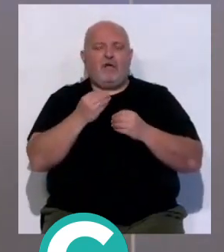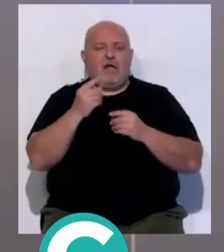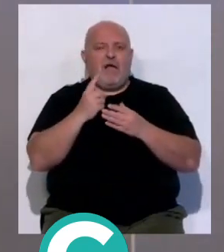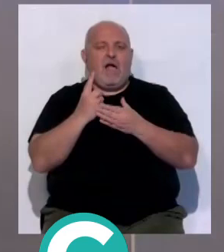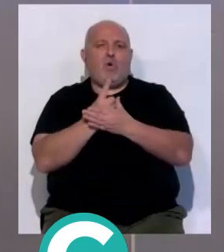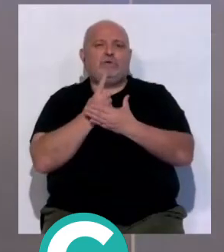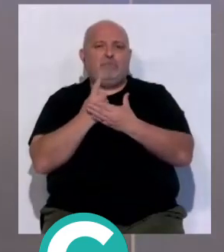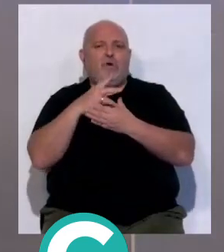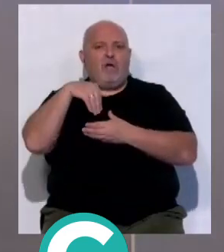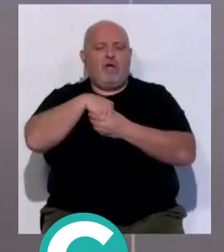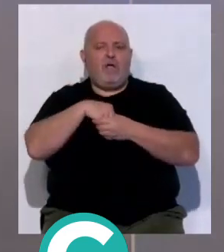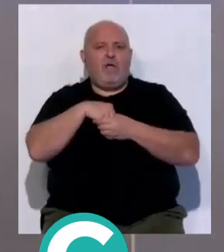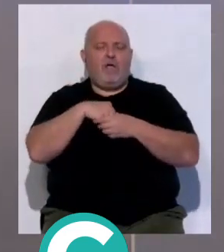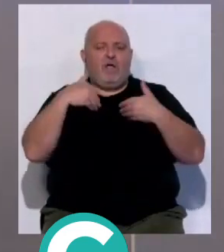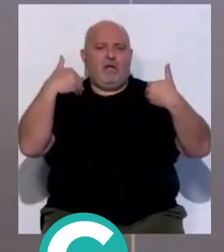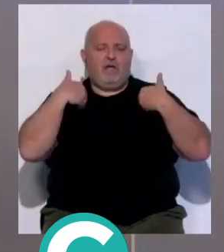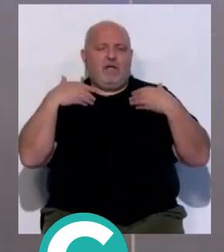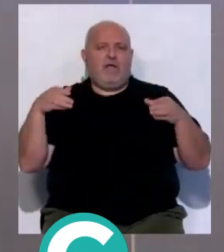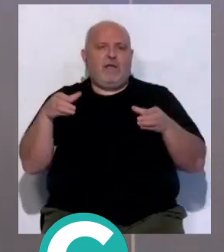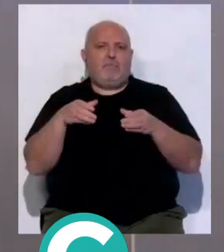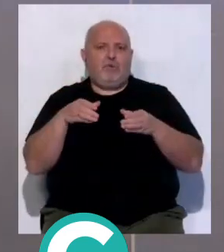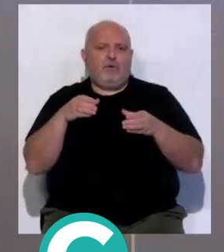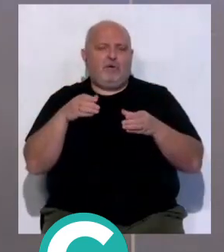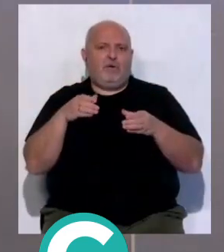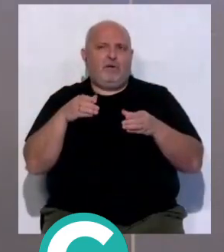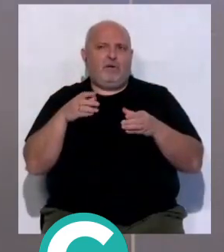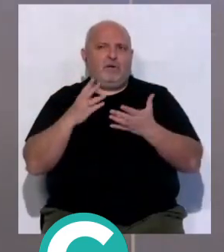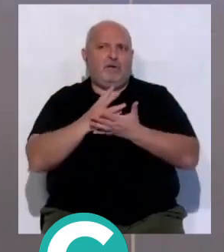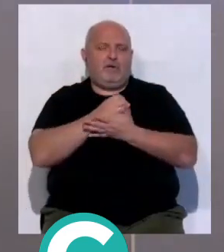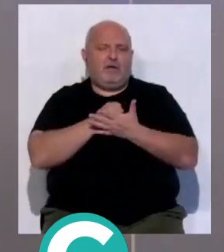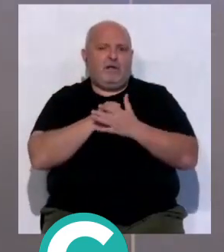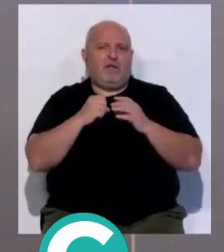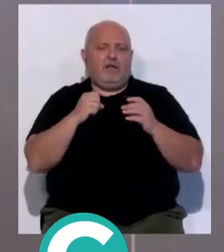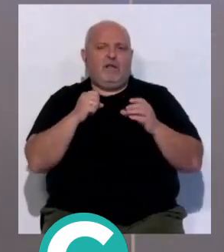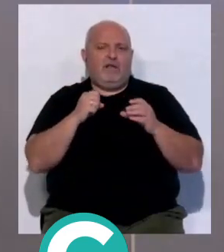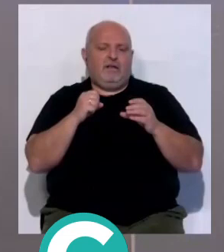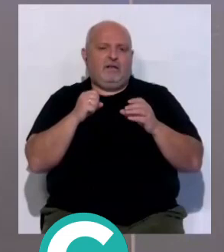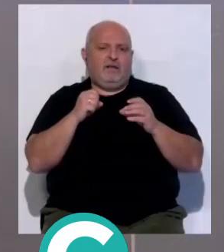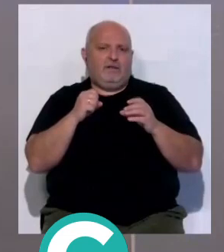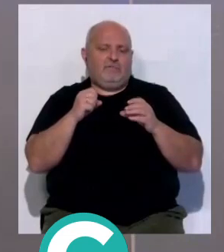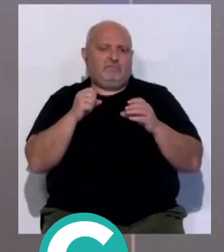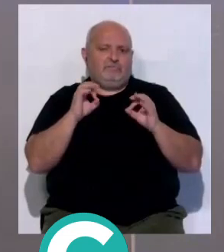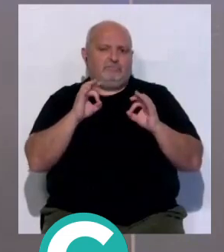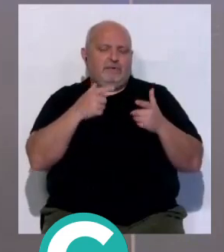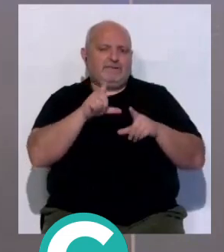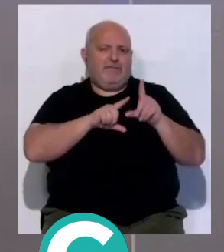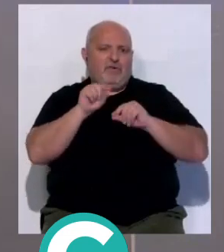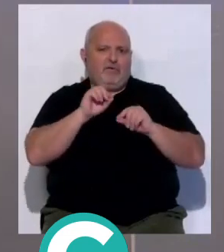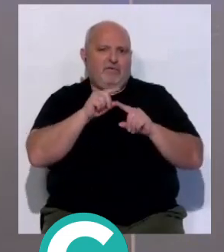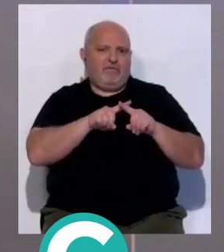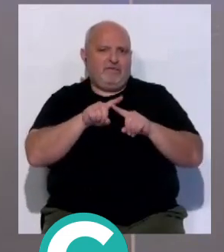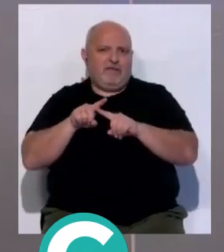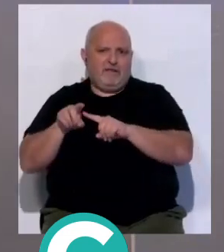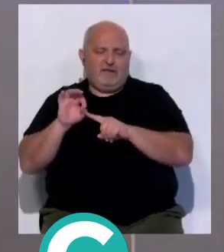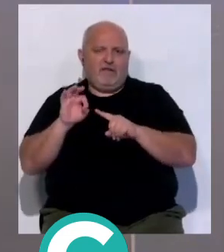va a estar dentro del staff de lo que es toda la categoría de las selecciones, de las diferentes